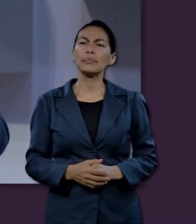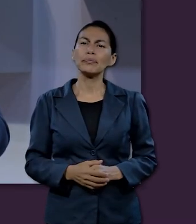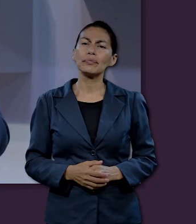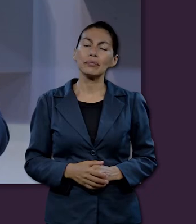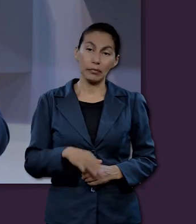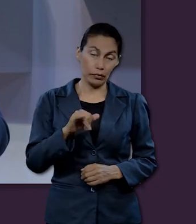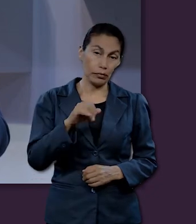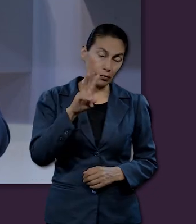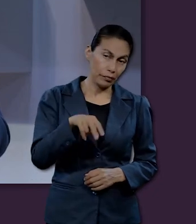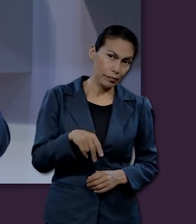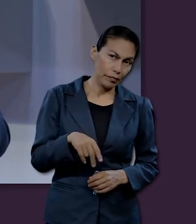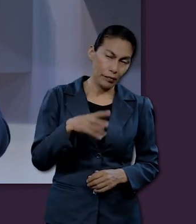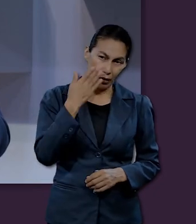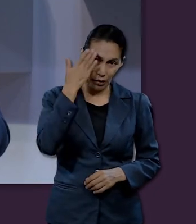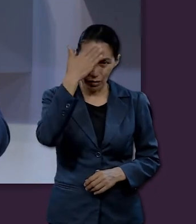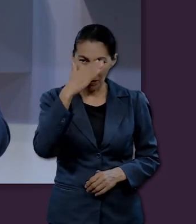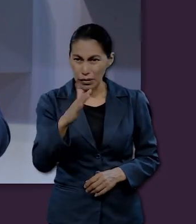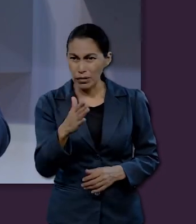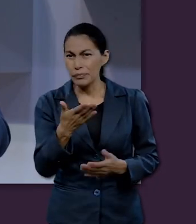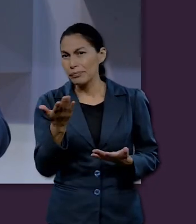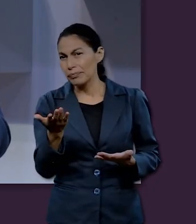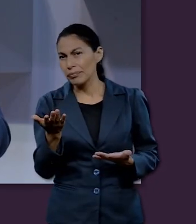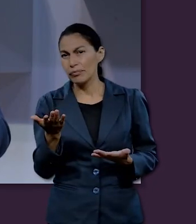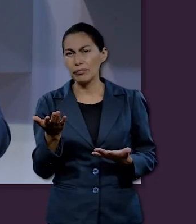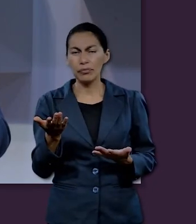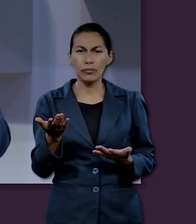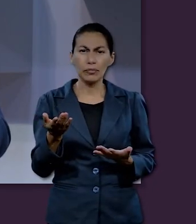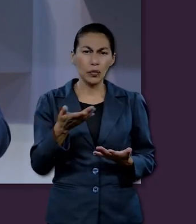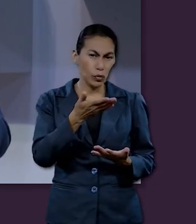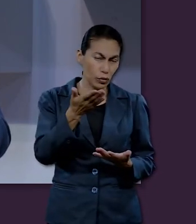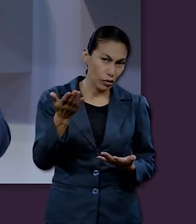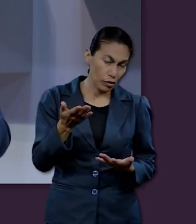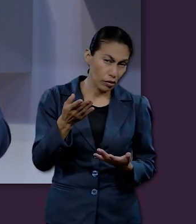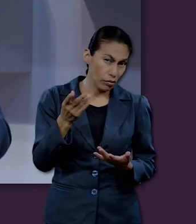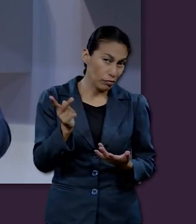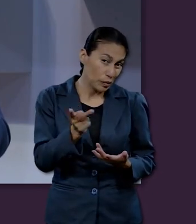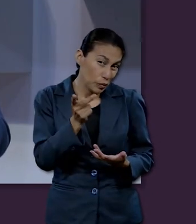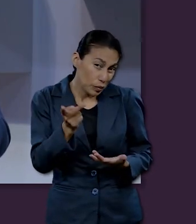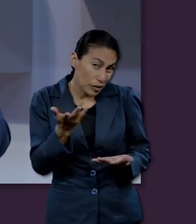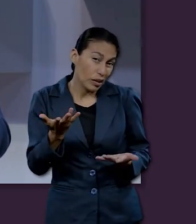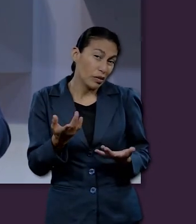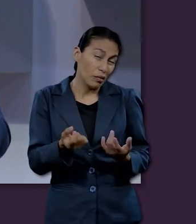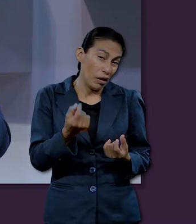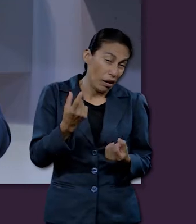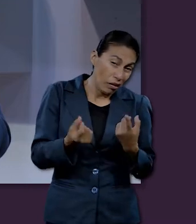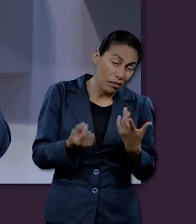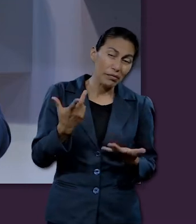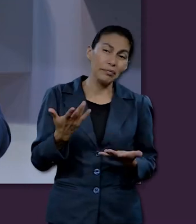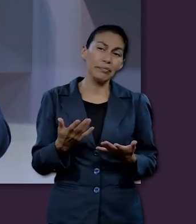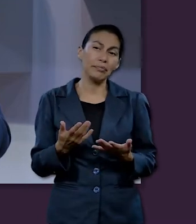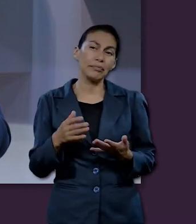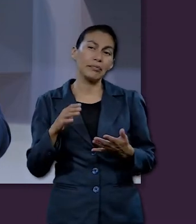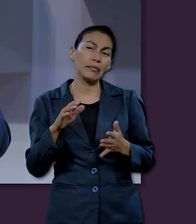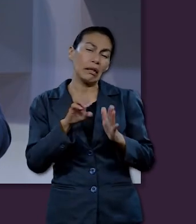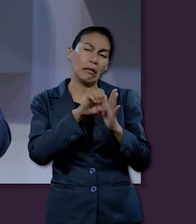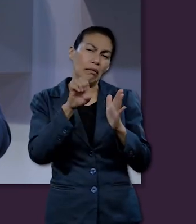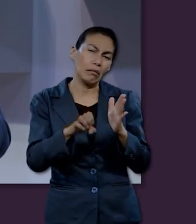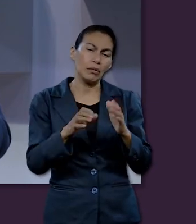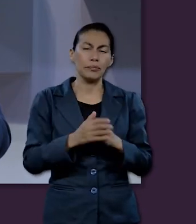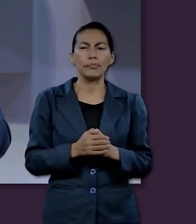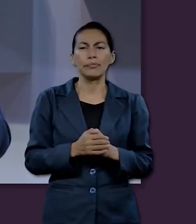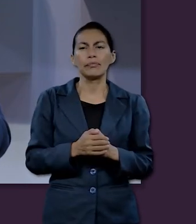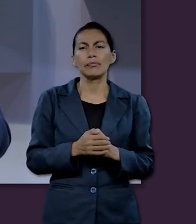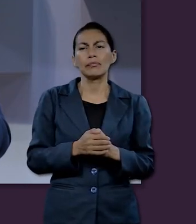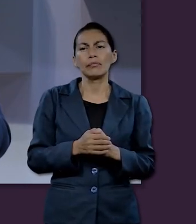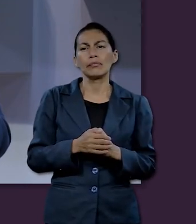Sí, muy bien. Saben que también, por otro lado, no sé si ustedes también se han cuestionado esto, por